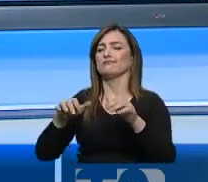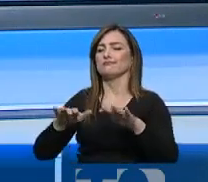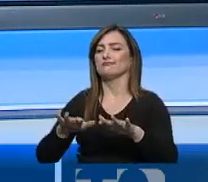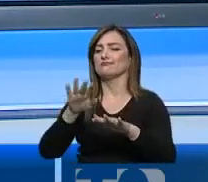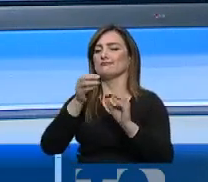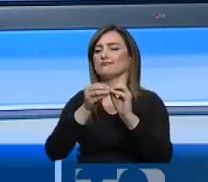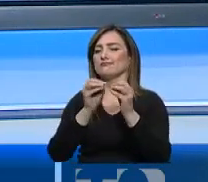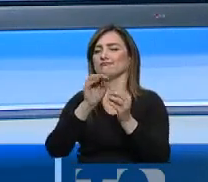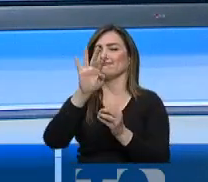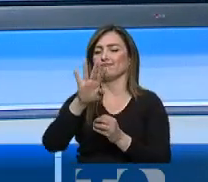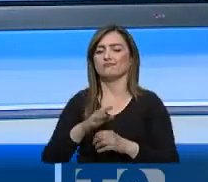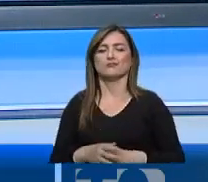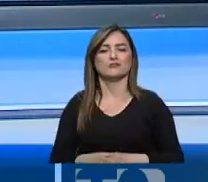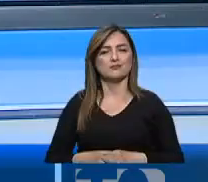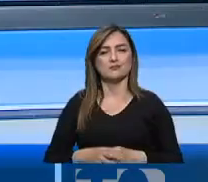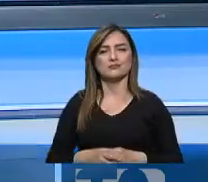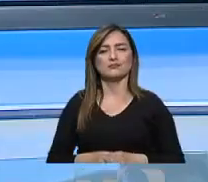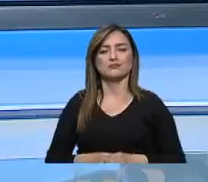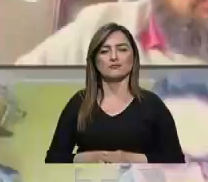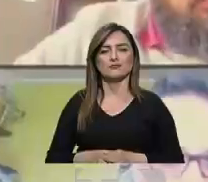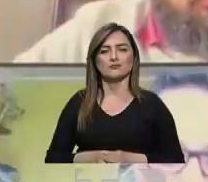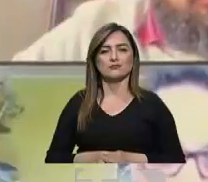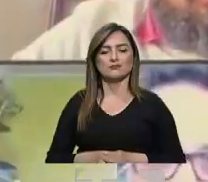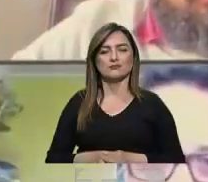considerar que no ha caducado la prisión en su contra.